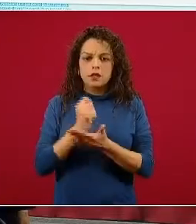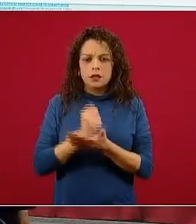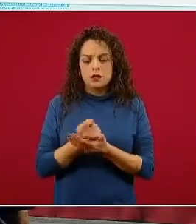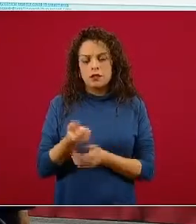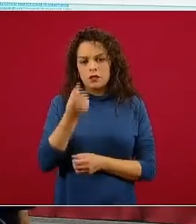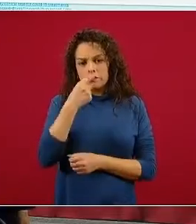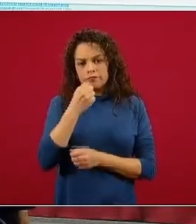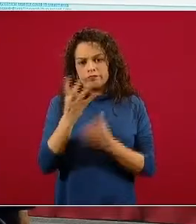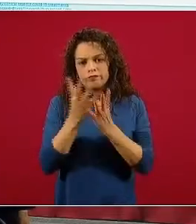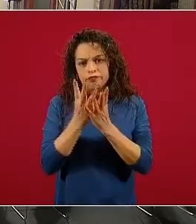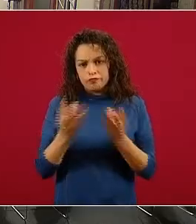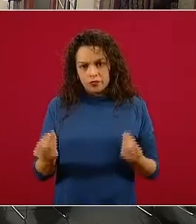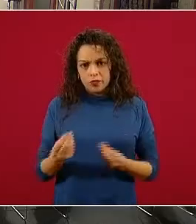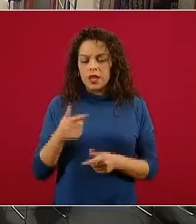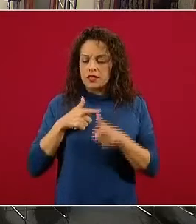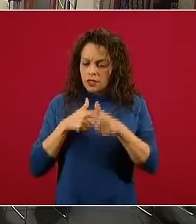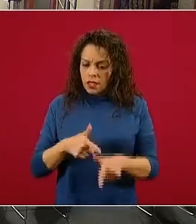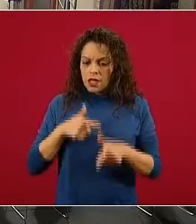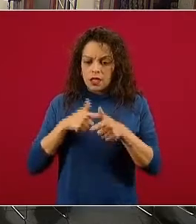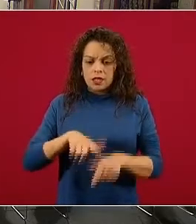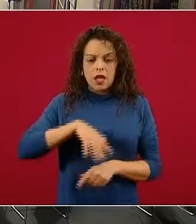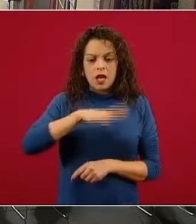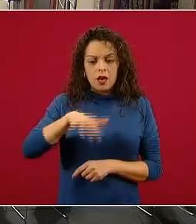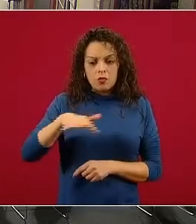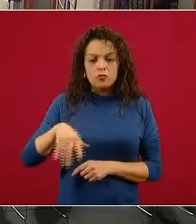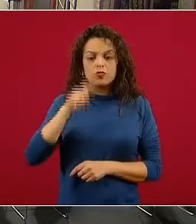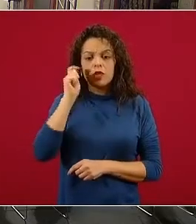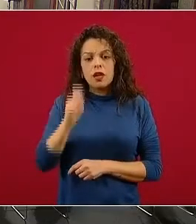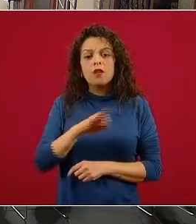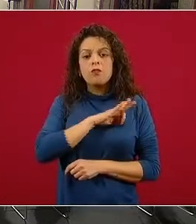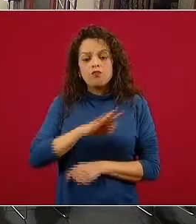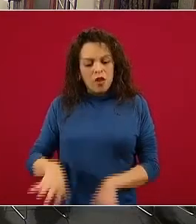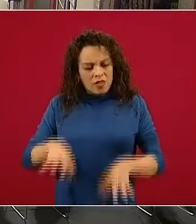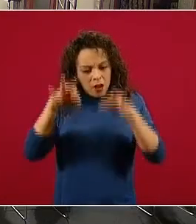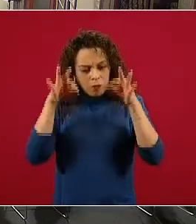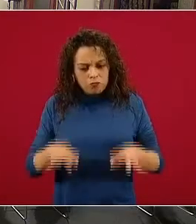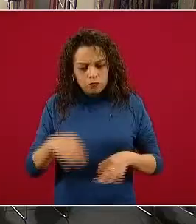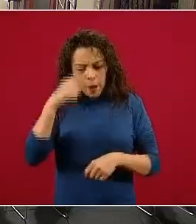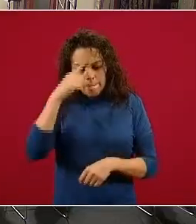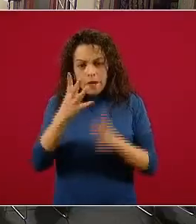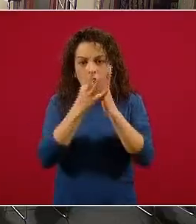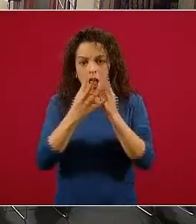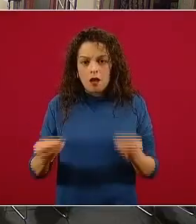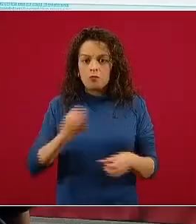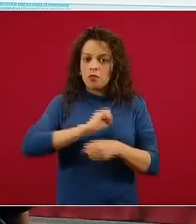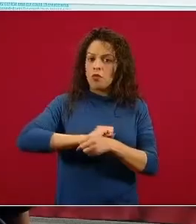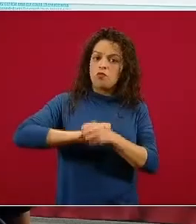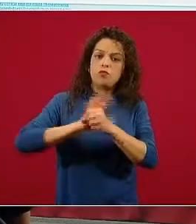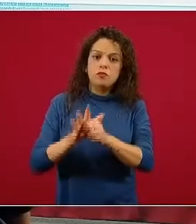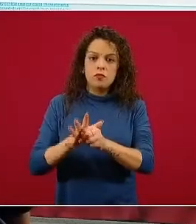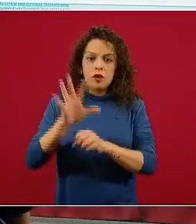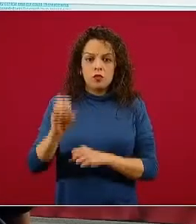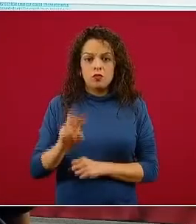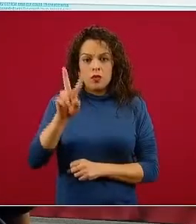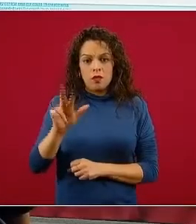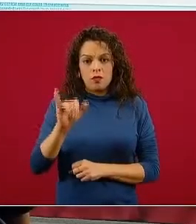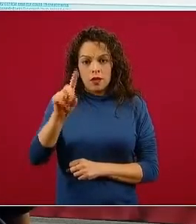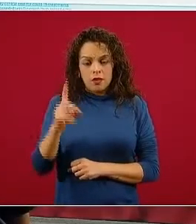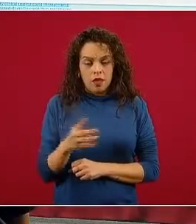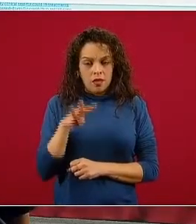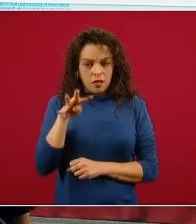posibilidad de tener un tratamiento eficaz, potencialmente efectivo, para el COVID-19, la COVID-19.